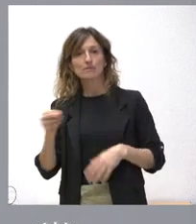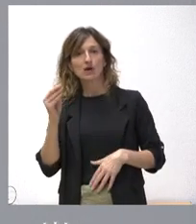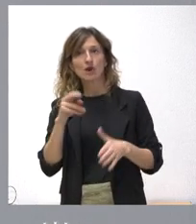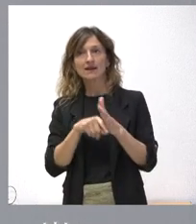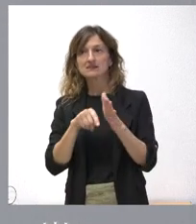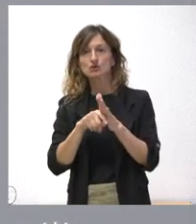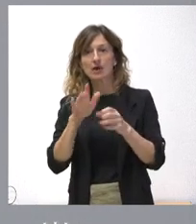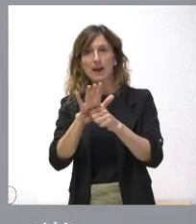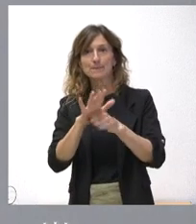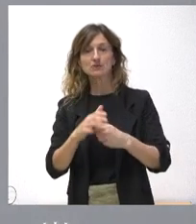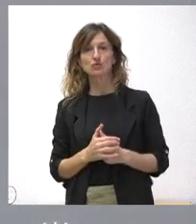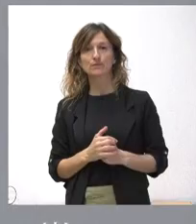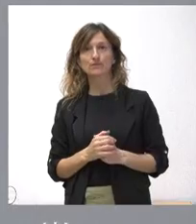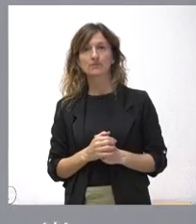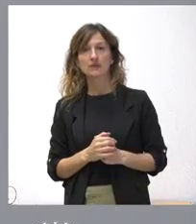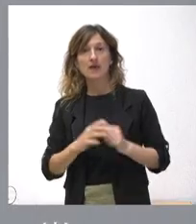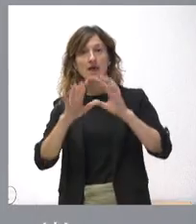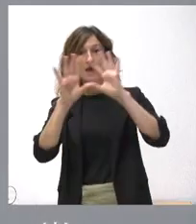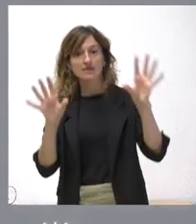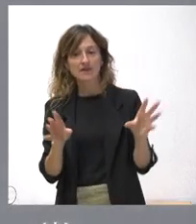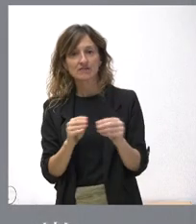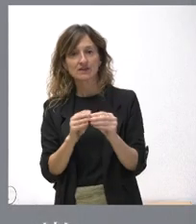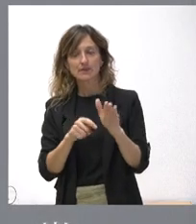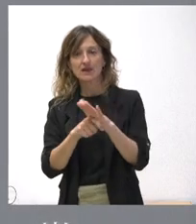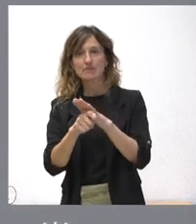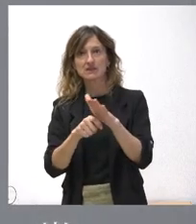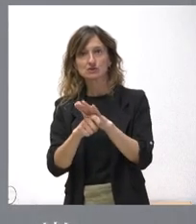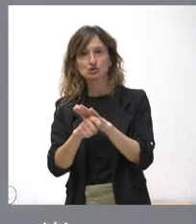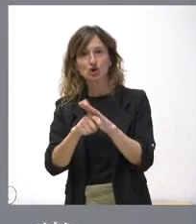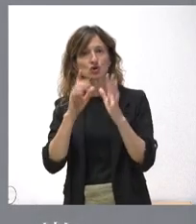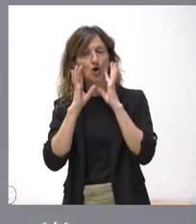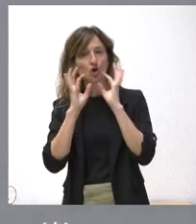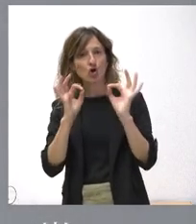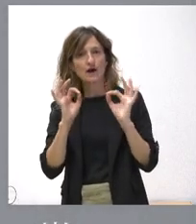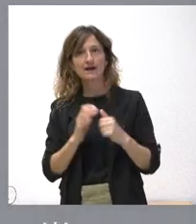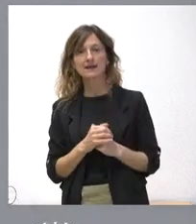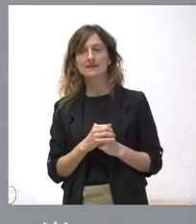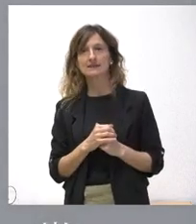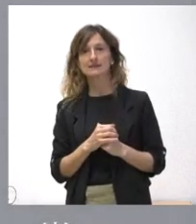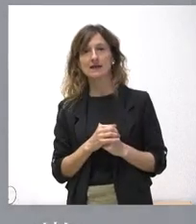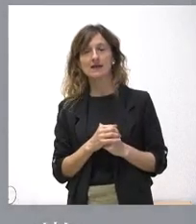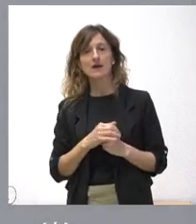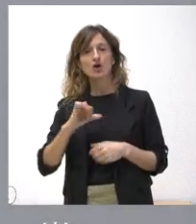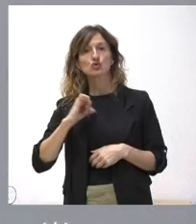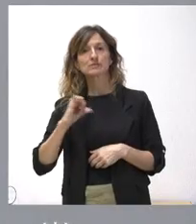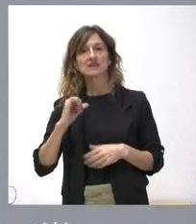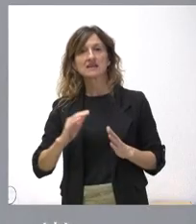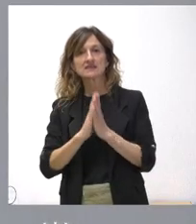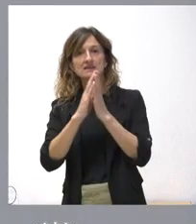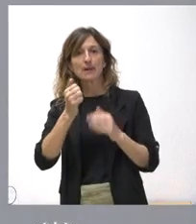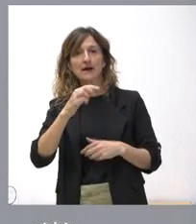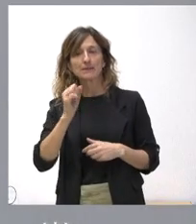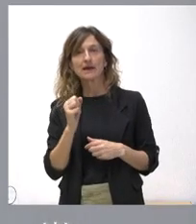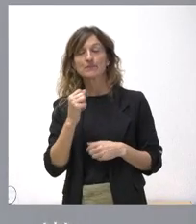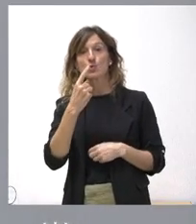este ámbito. En definitiva, es una inversión plenamente coherente con lo que se está realizando en el Hospital Santa Bárbara. 1